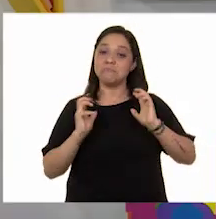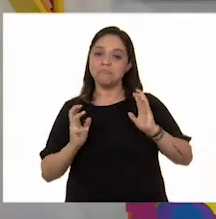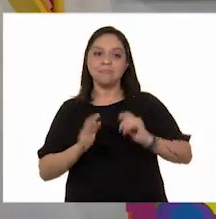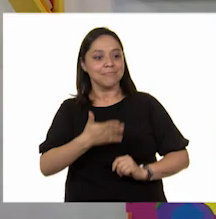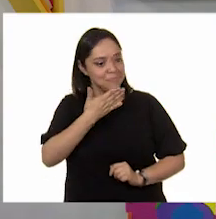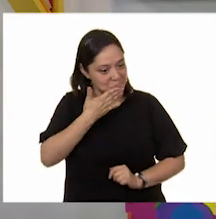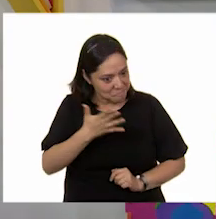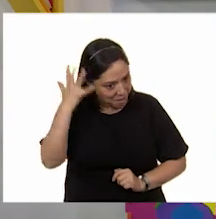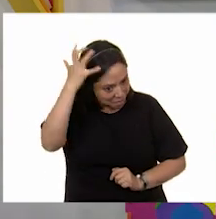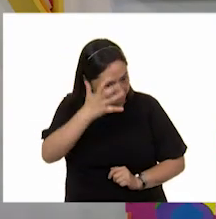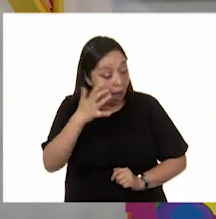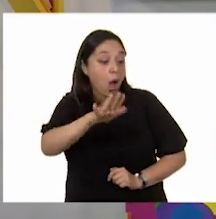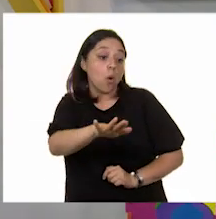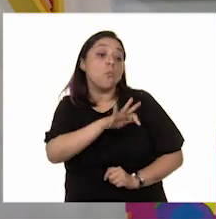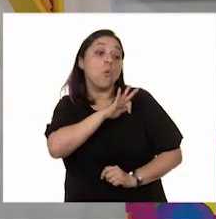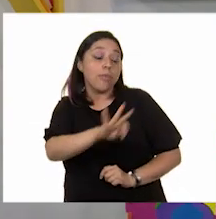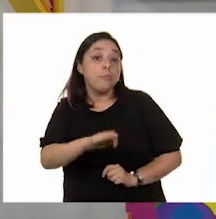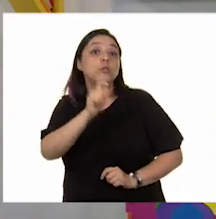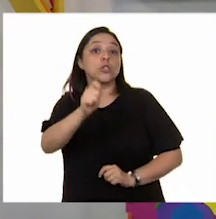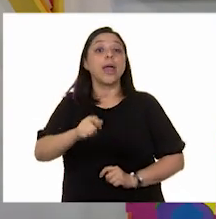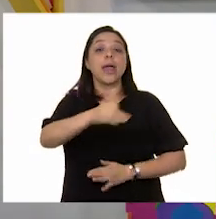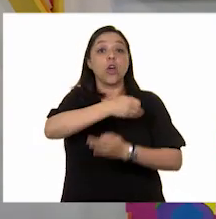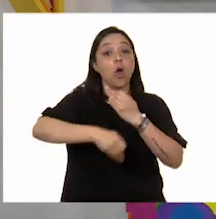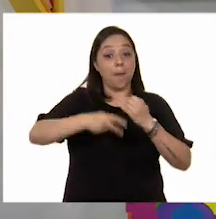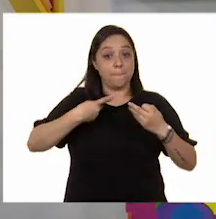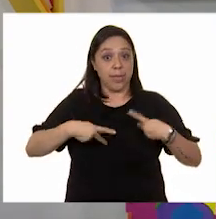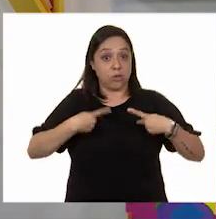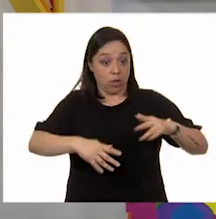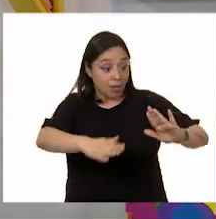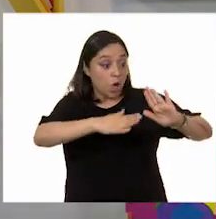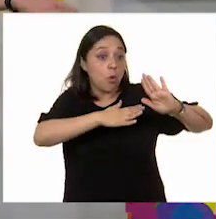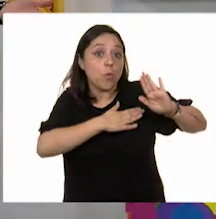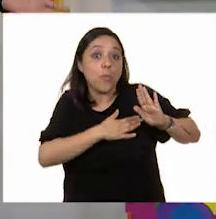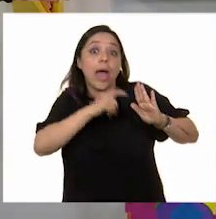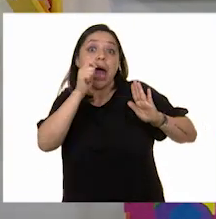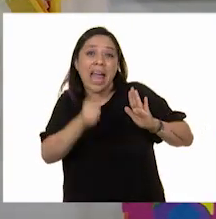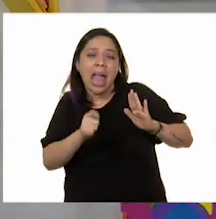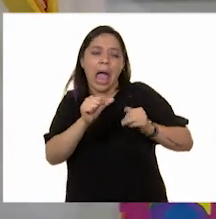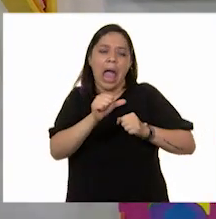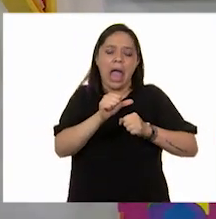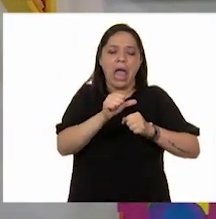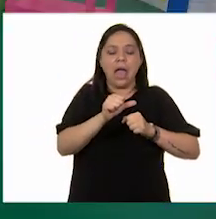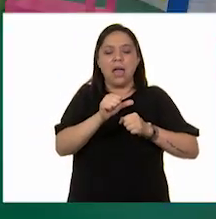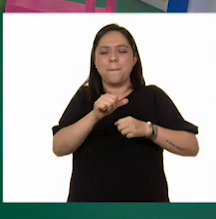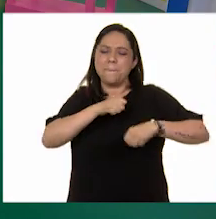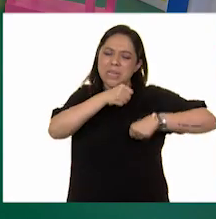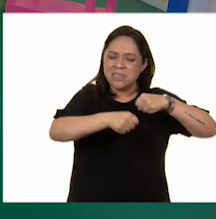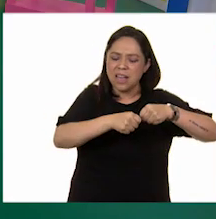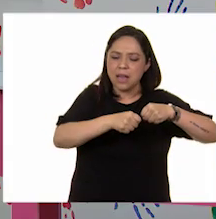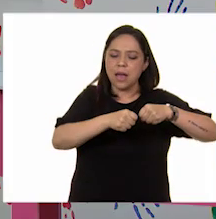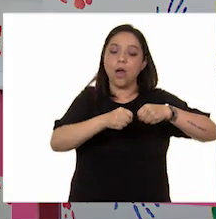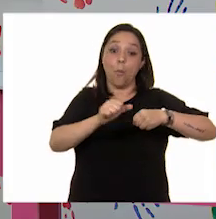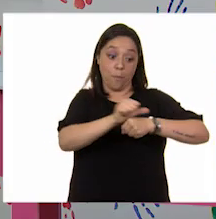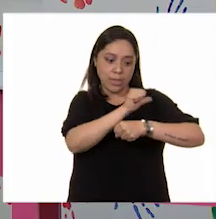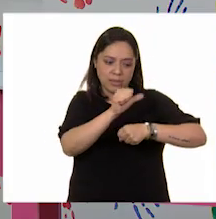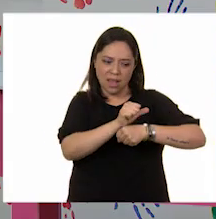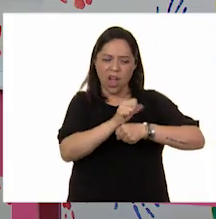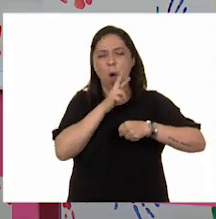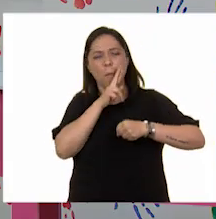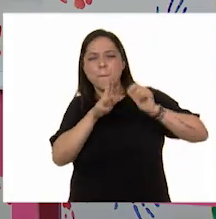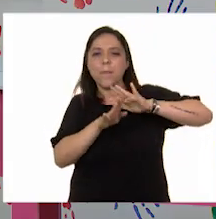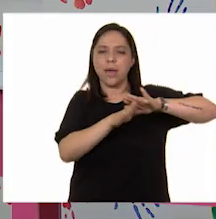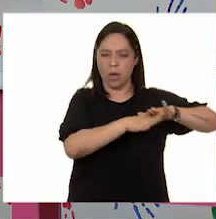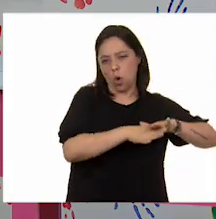compromiso de usar la bicicleta en lugar de usar el automóvil, siempre que sea posible. Me parece un